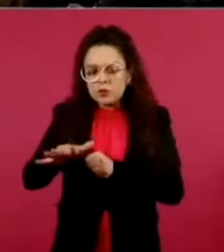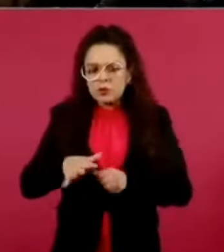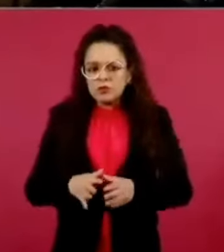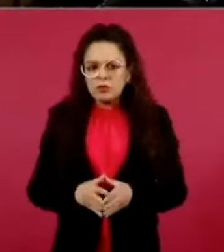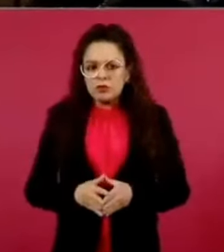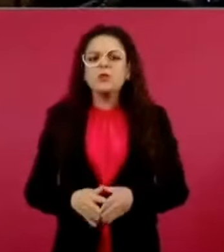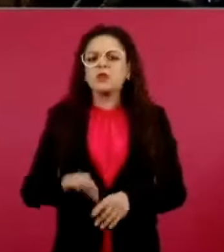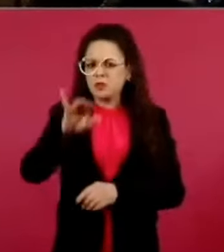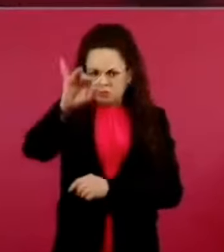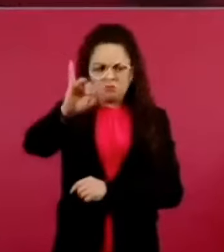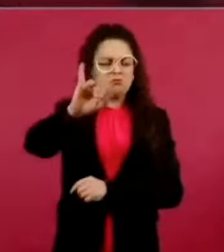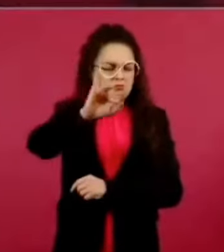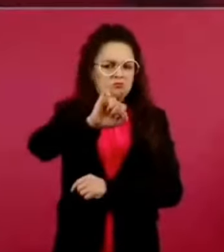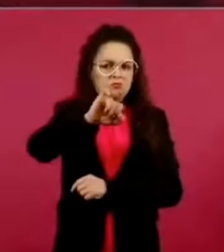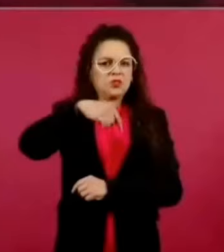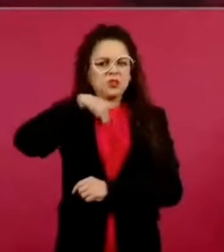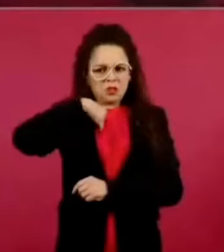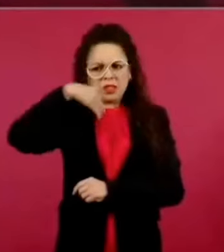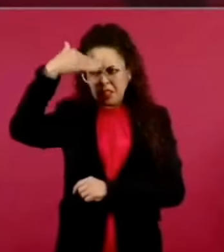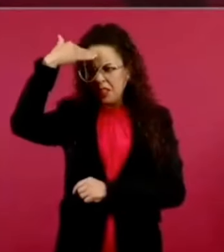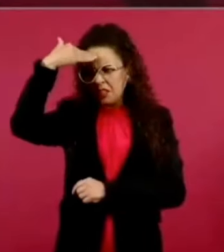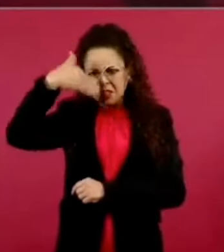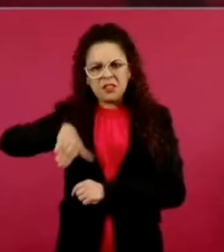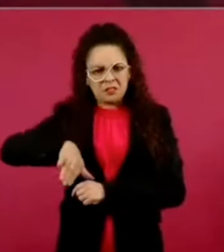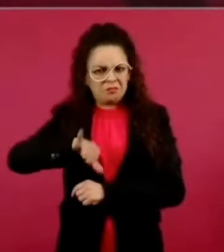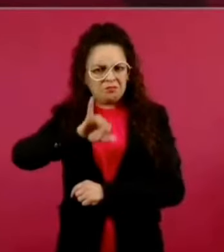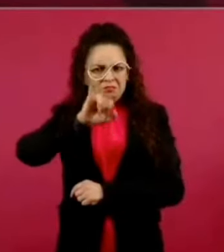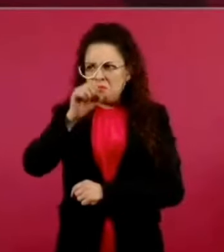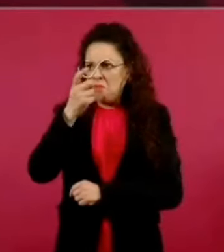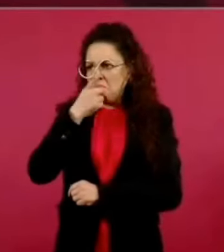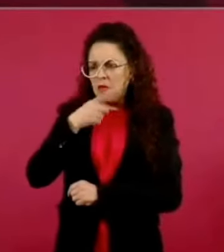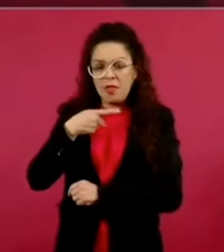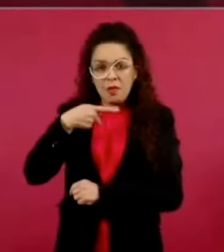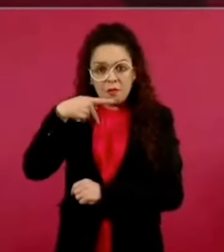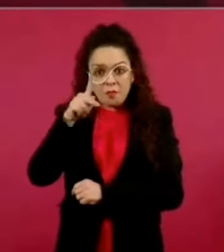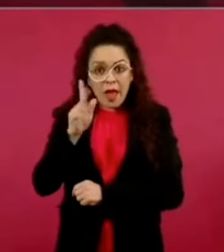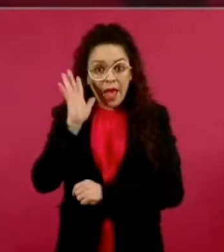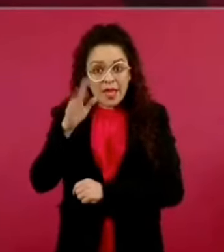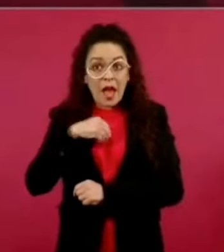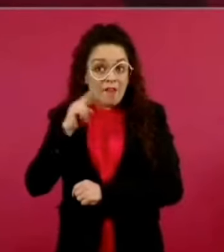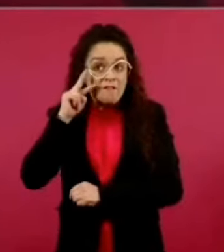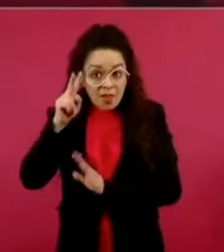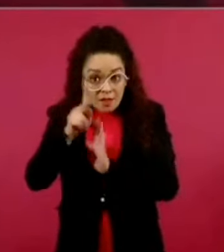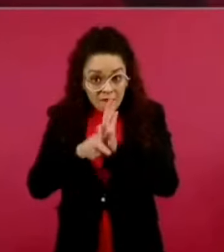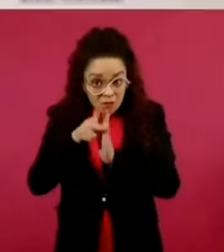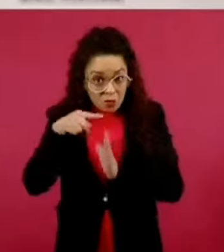escuché, no lo vi.